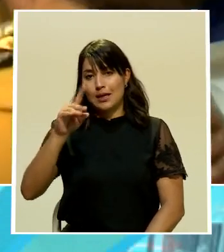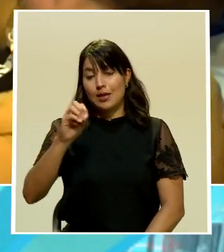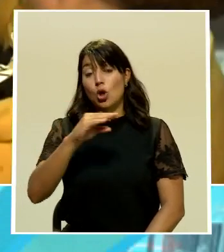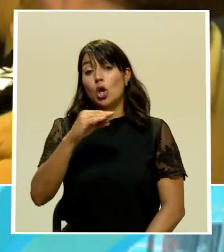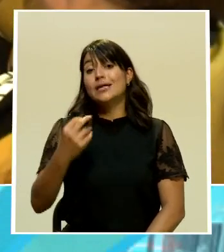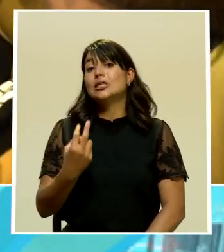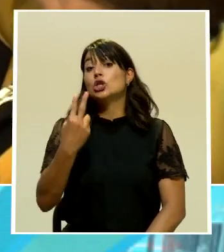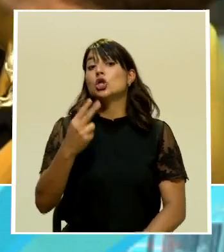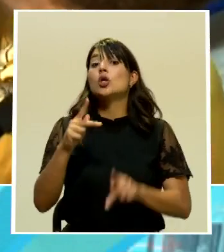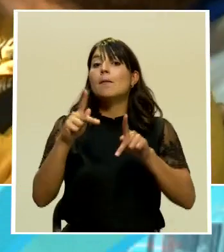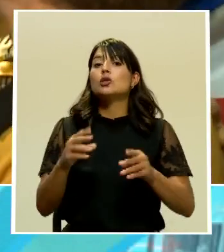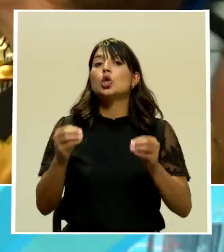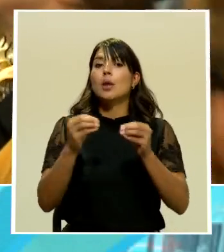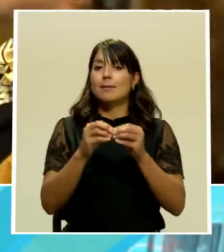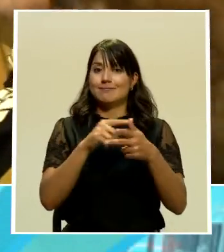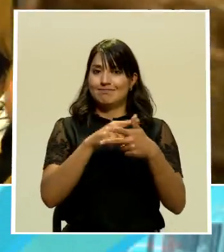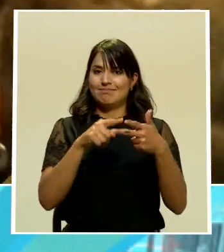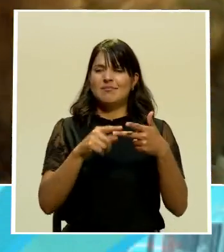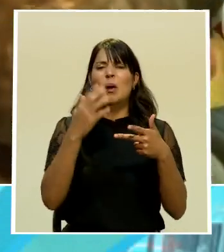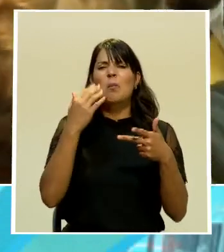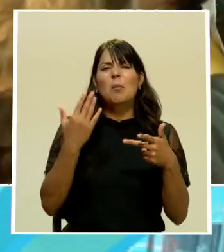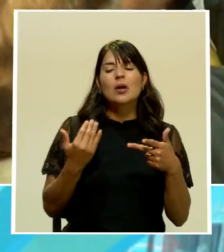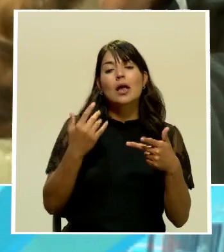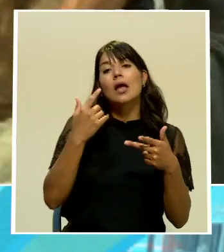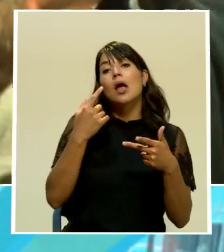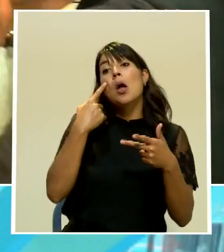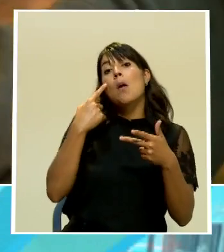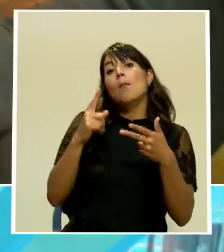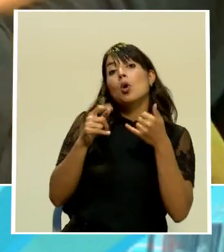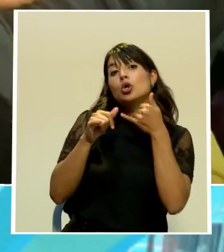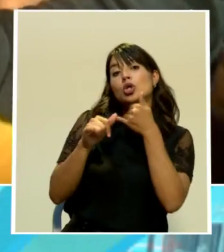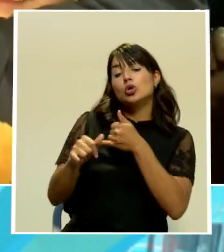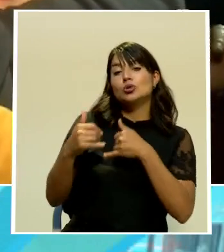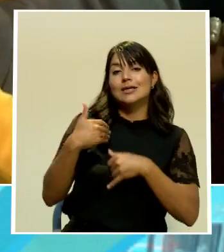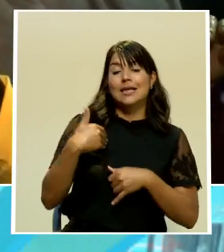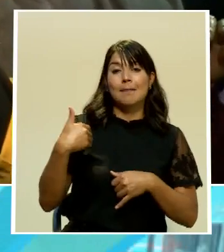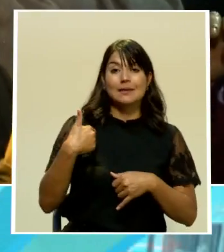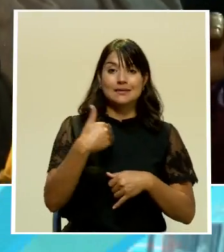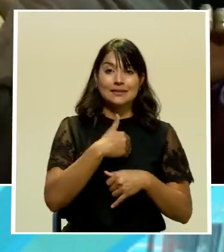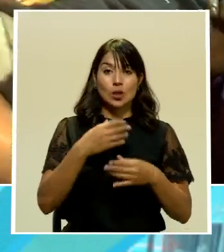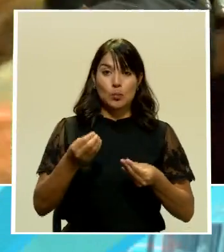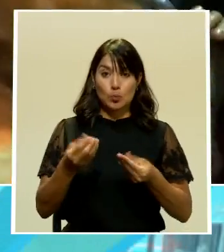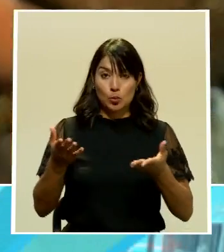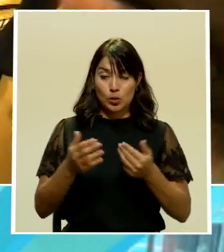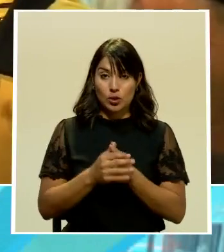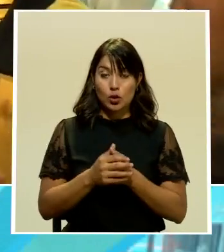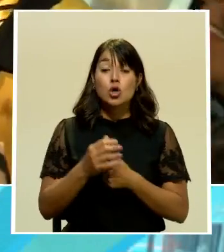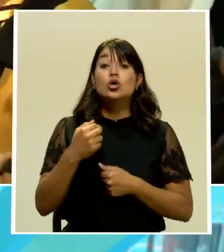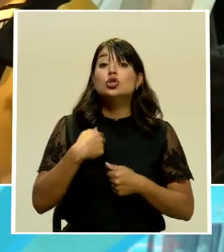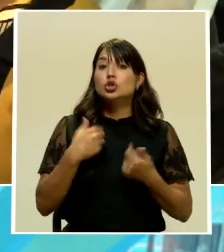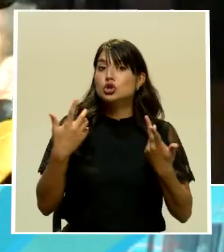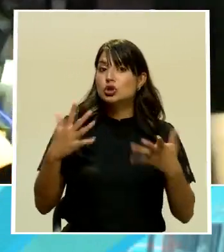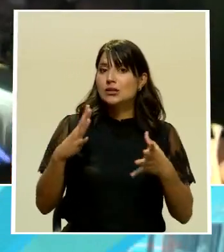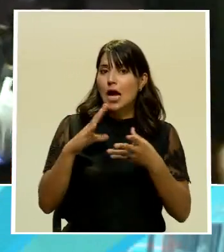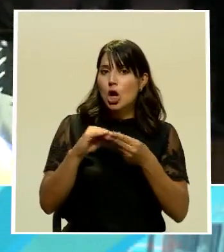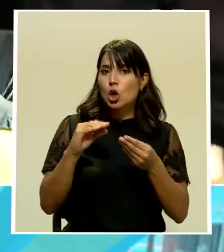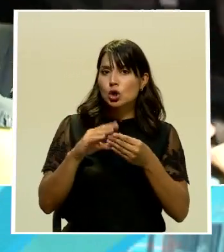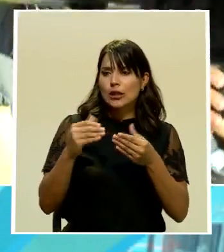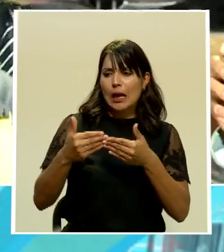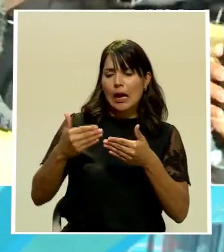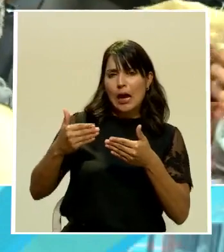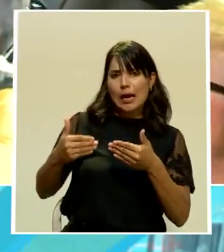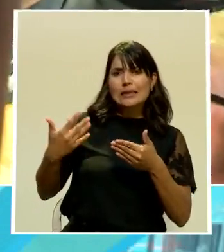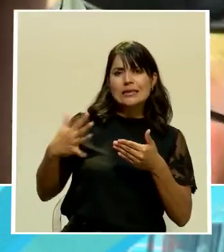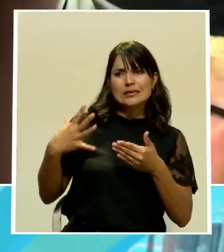por estos hechos que el Ministerio Público les atribuye. Les decía también que ya hace algunos minutos salió